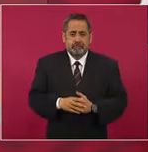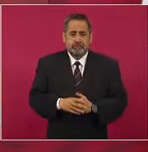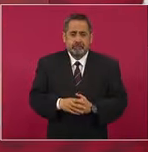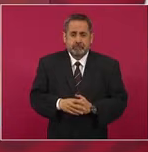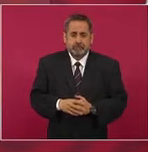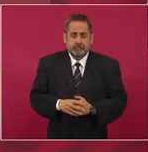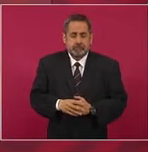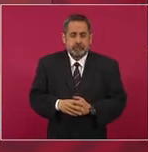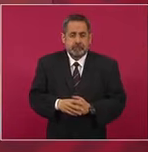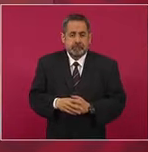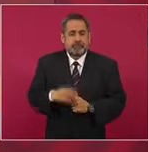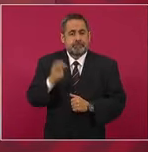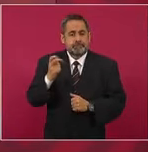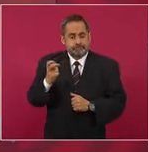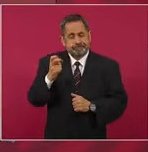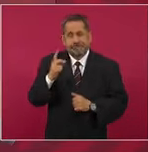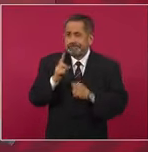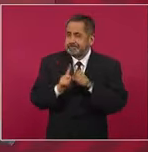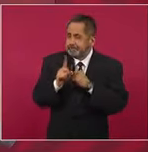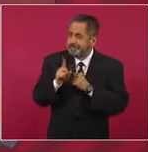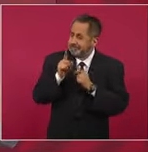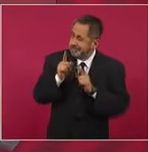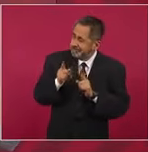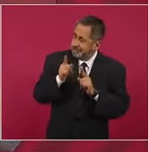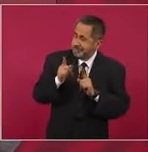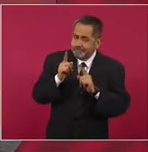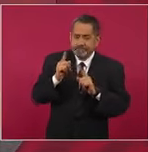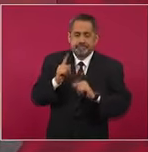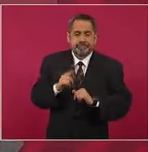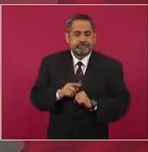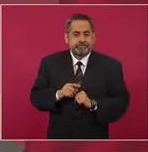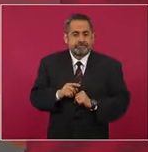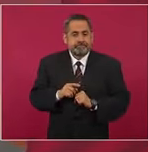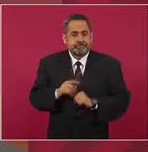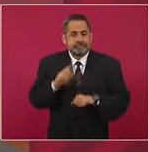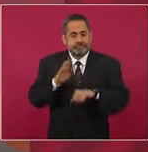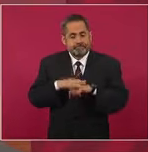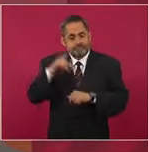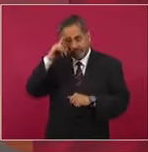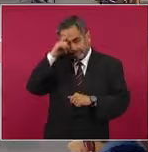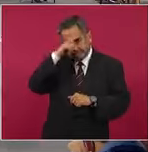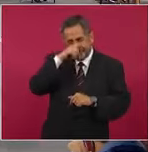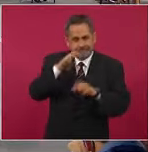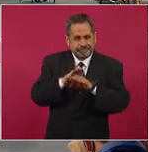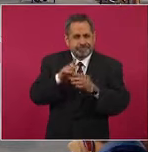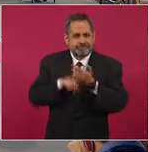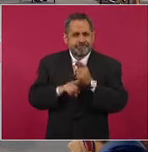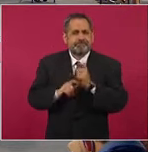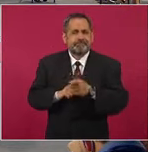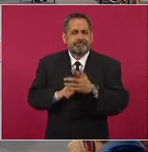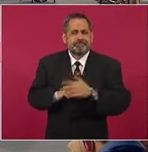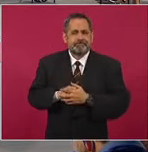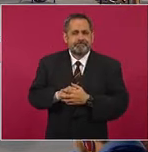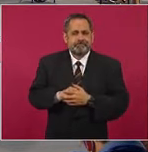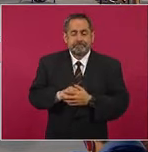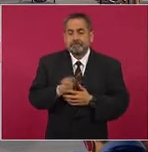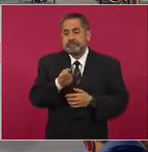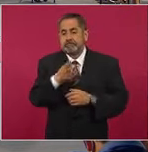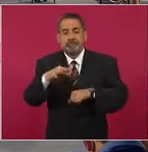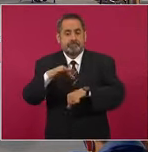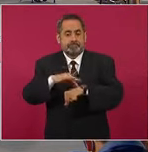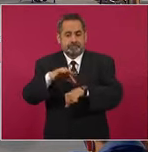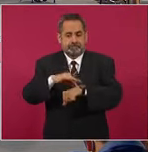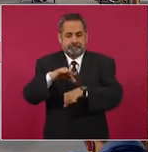Ahí el problema más complejo es el de los médicos